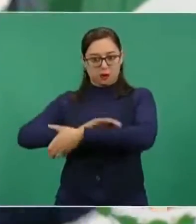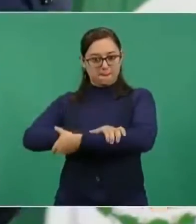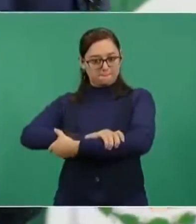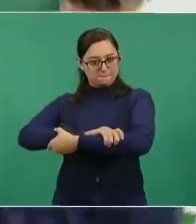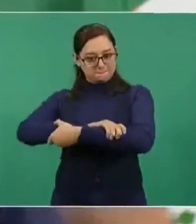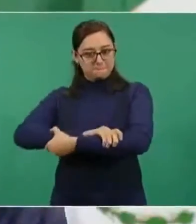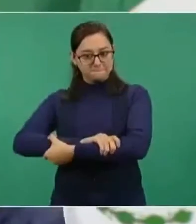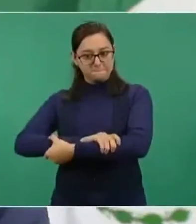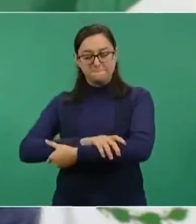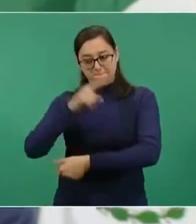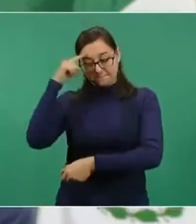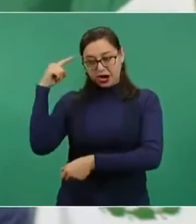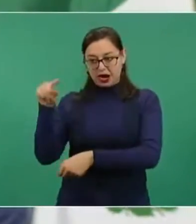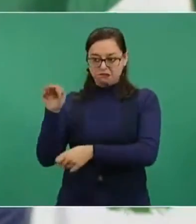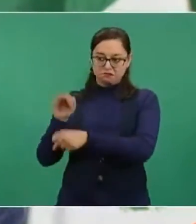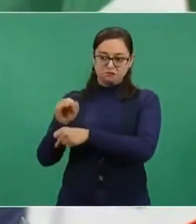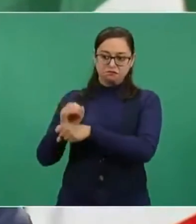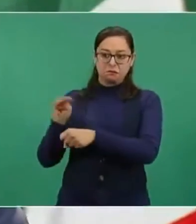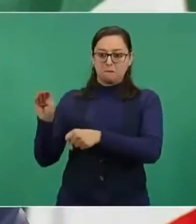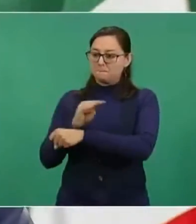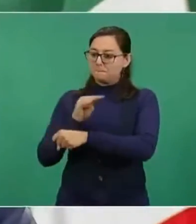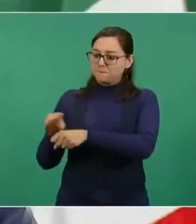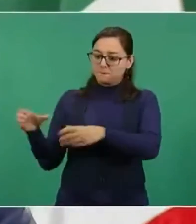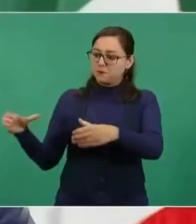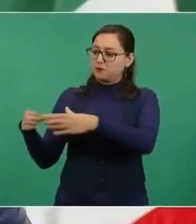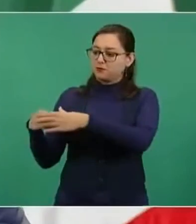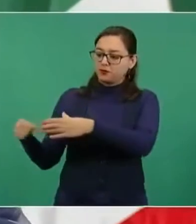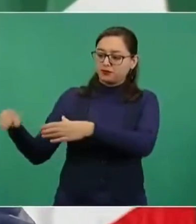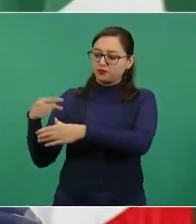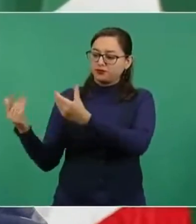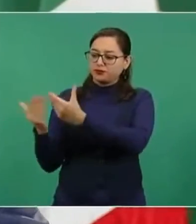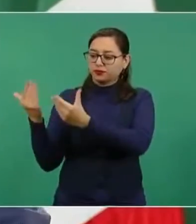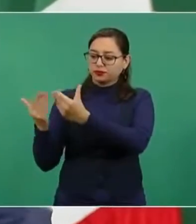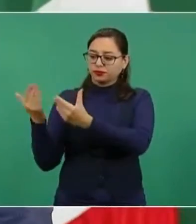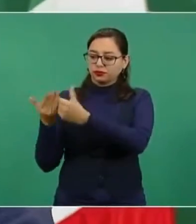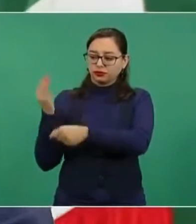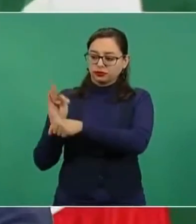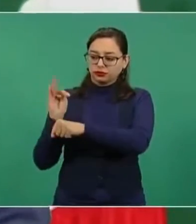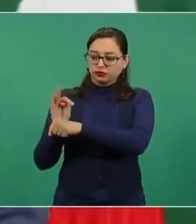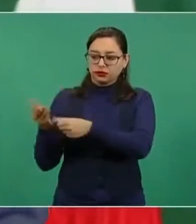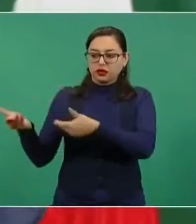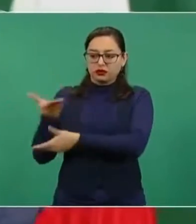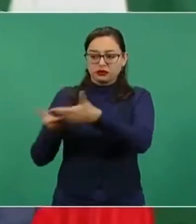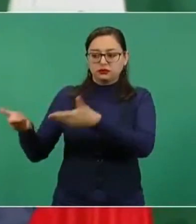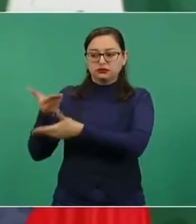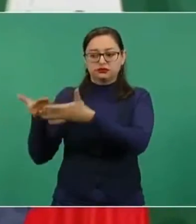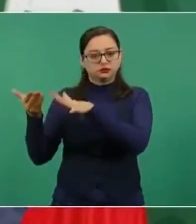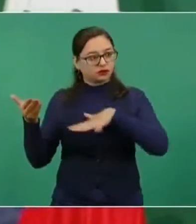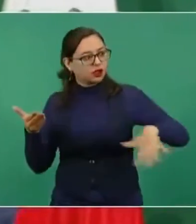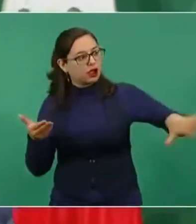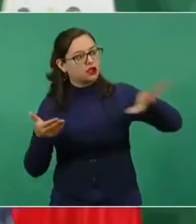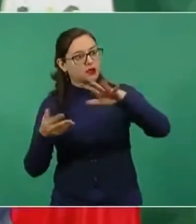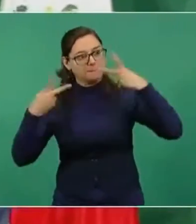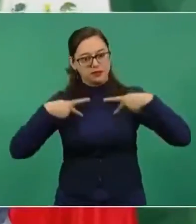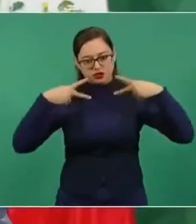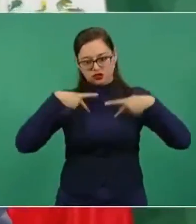benefician a una minoría y que perjudican a la mayoría de los mexicanos en el caso de